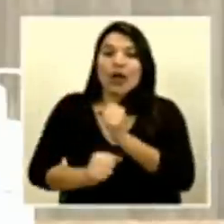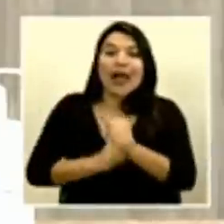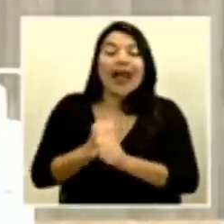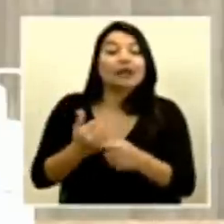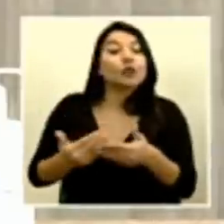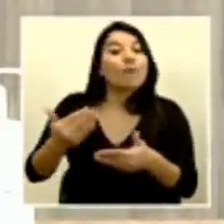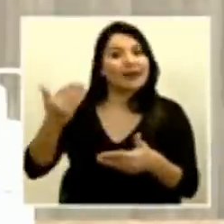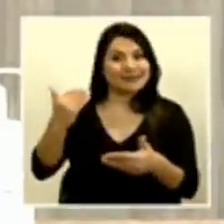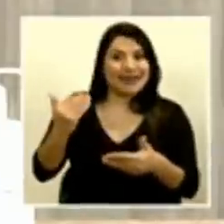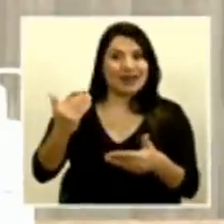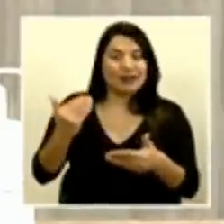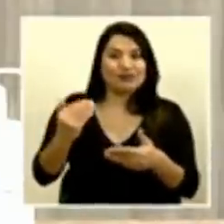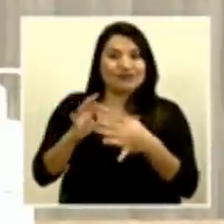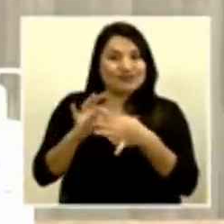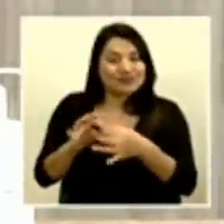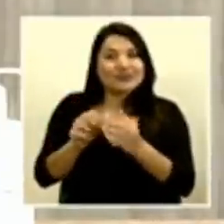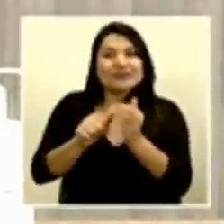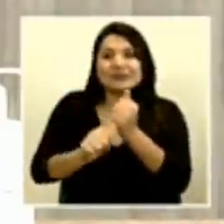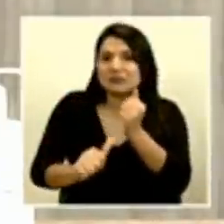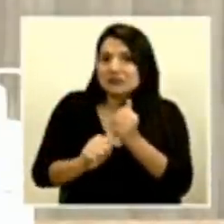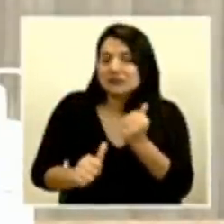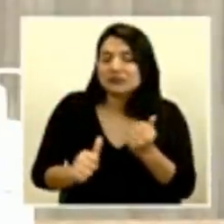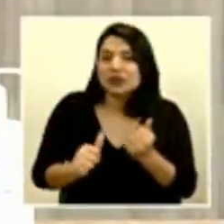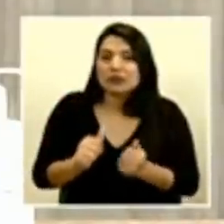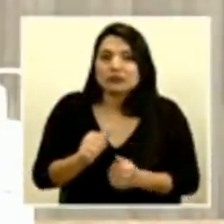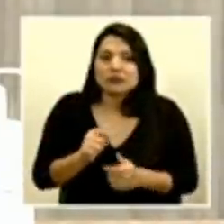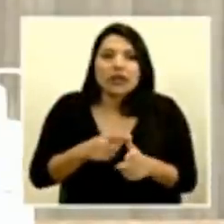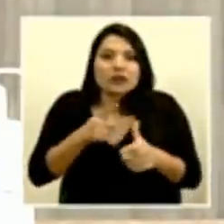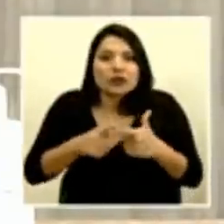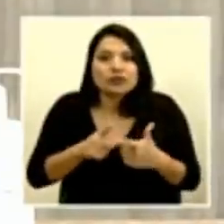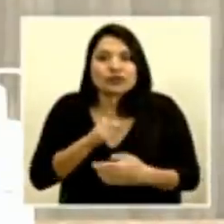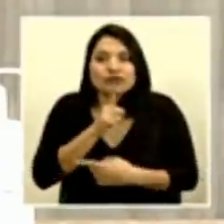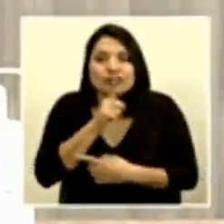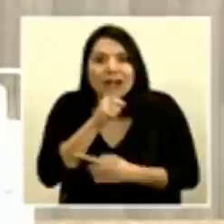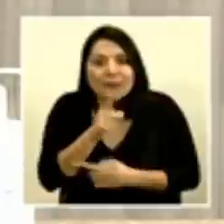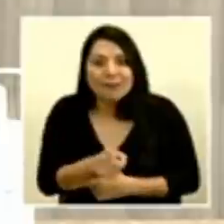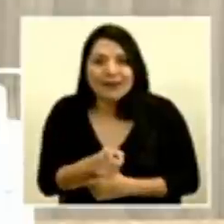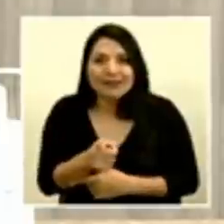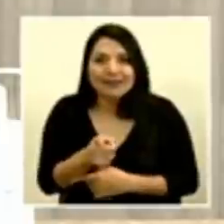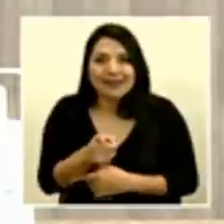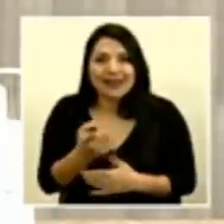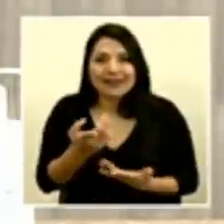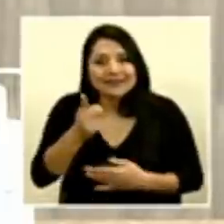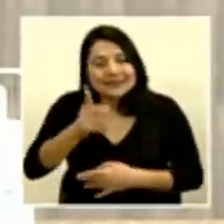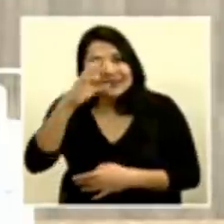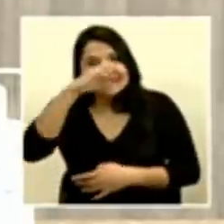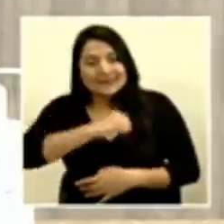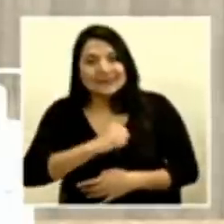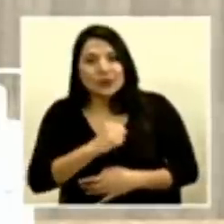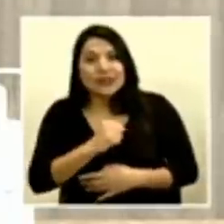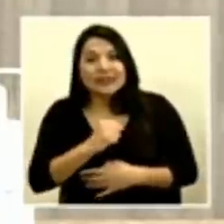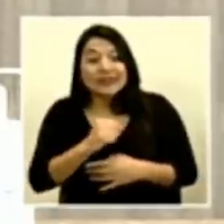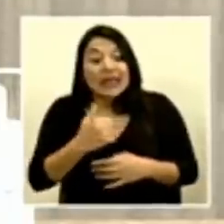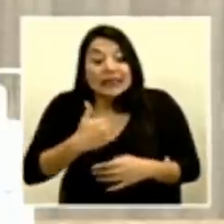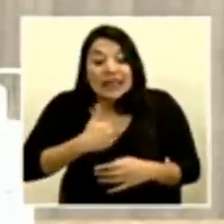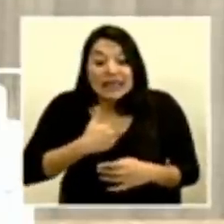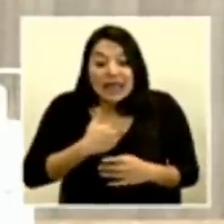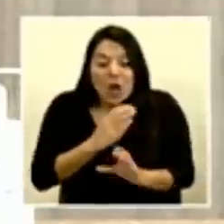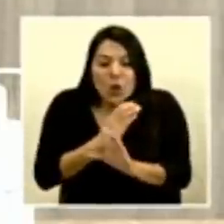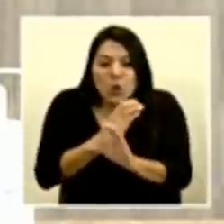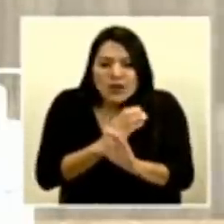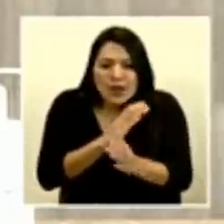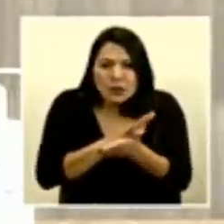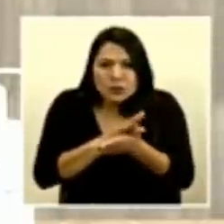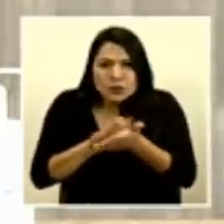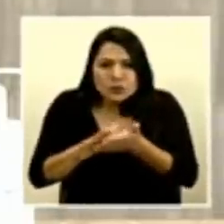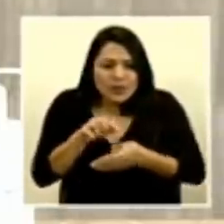entonces, pues en realidad sobra decirlo. El hecho de mantener estas medidas de higiene, lo hemos dicho, debería ser